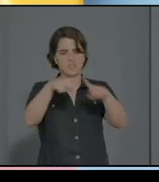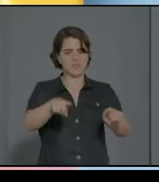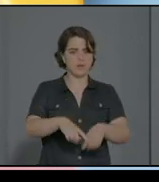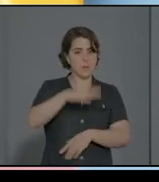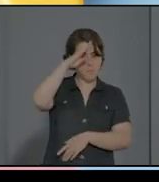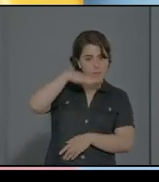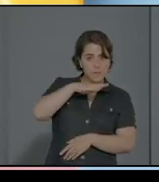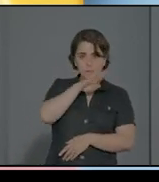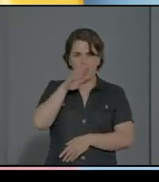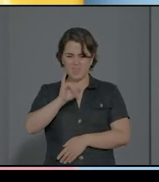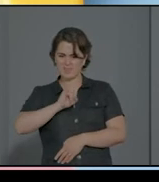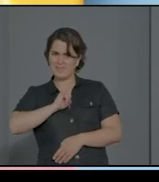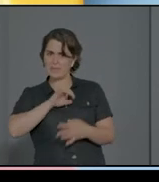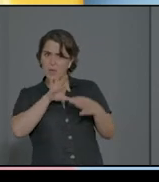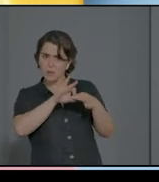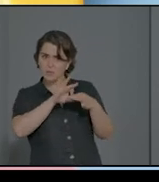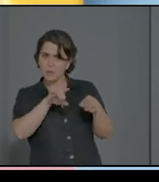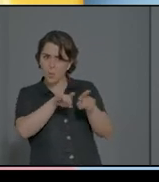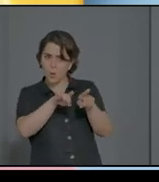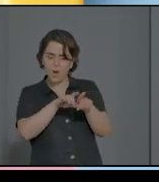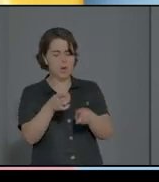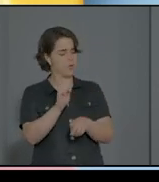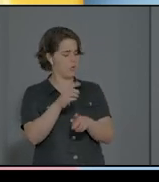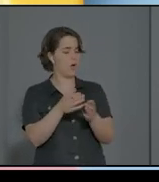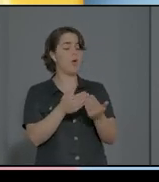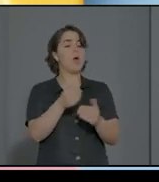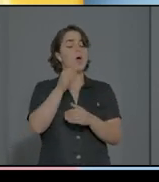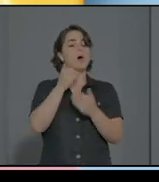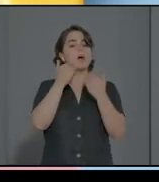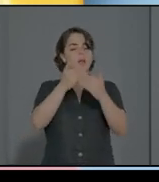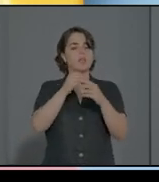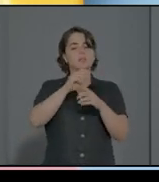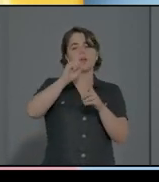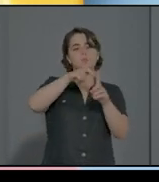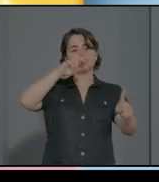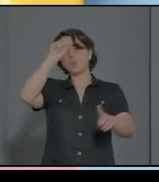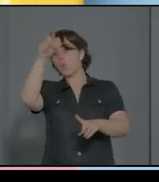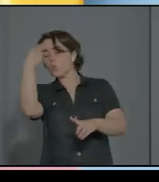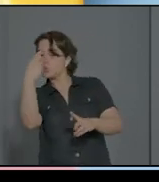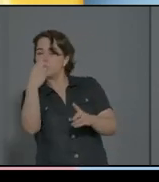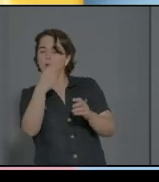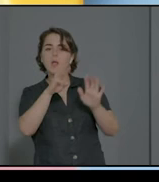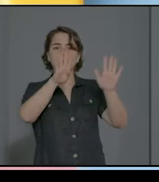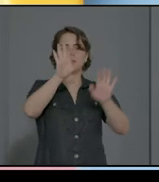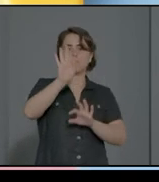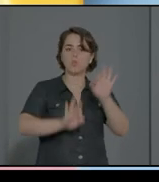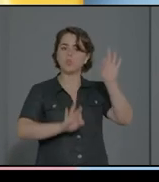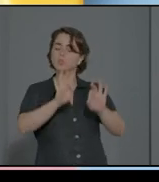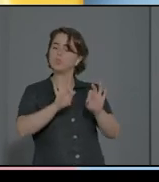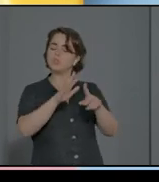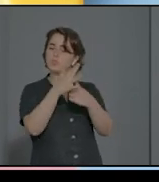el punto de vista cultural, el 90% de los casos es la madre que lleva el niño a